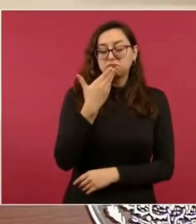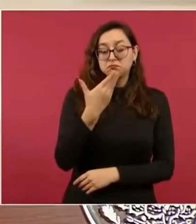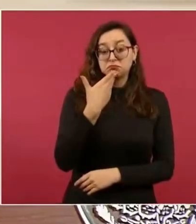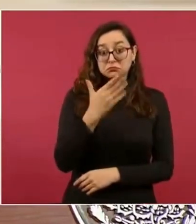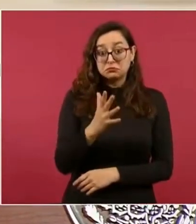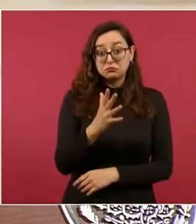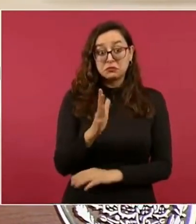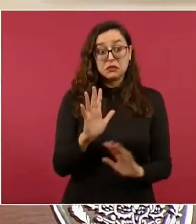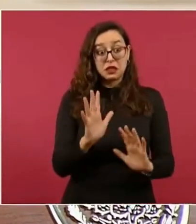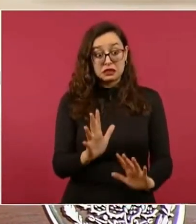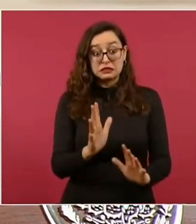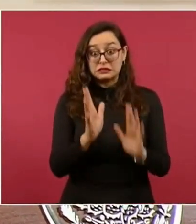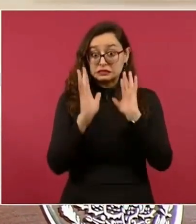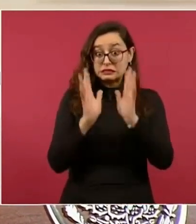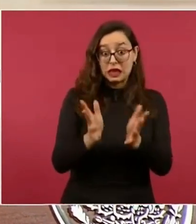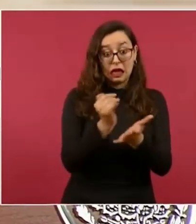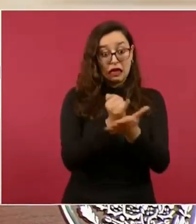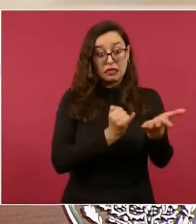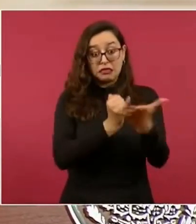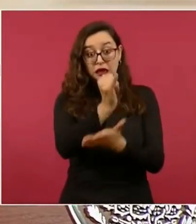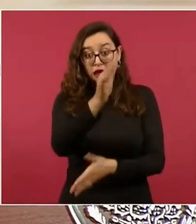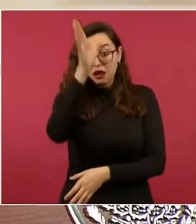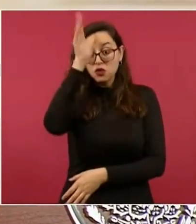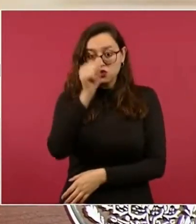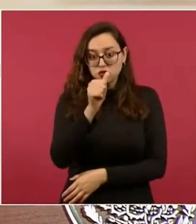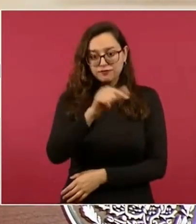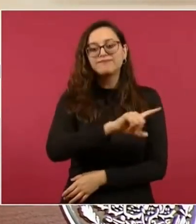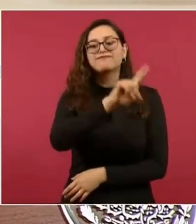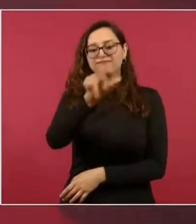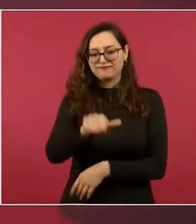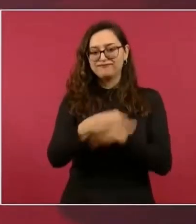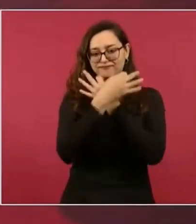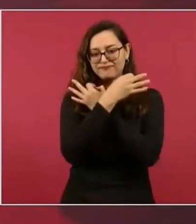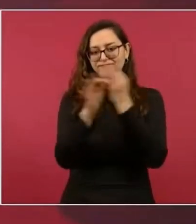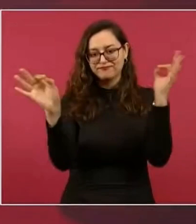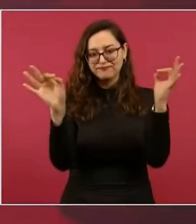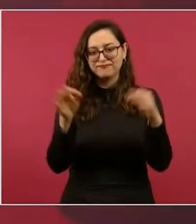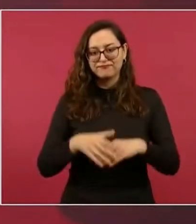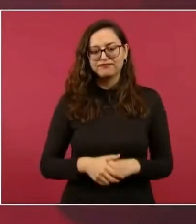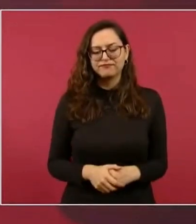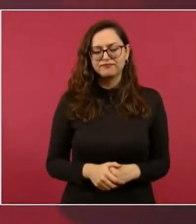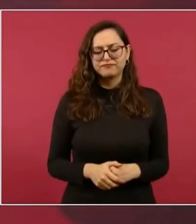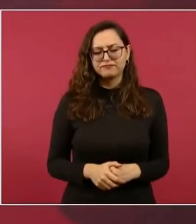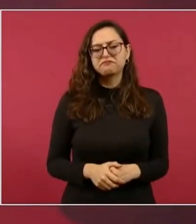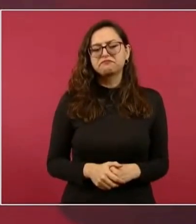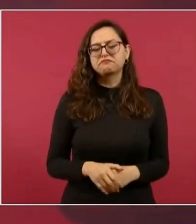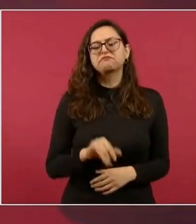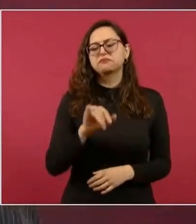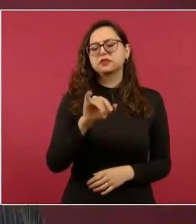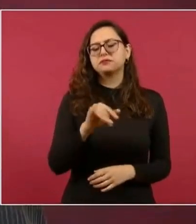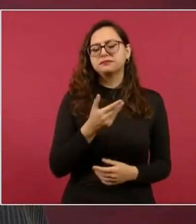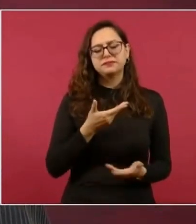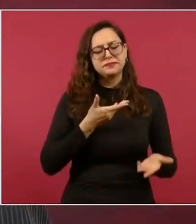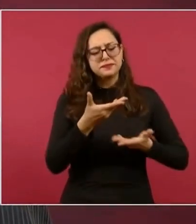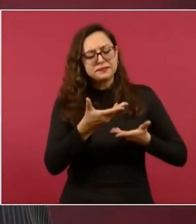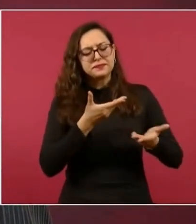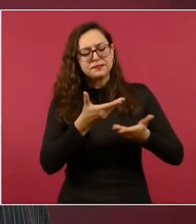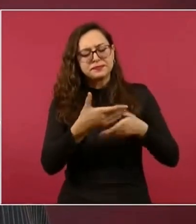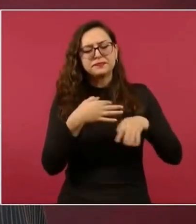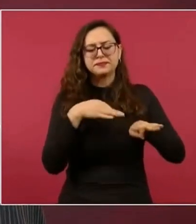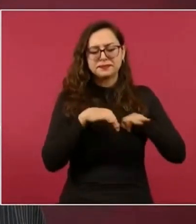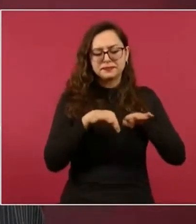un resultado se va a informar, pero sí se está trabajando